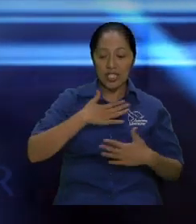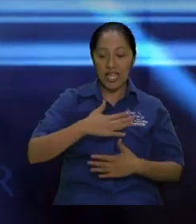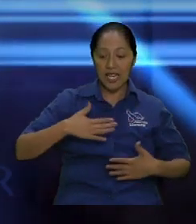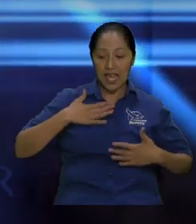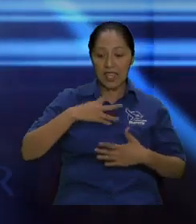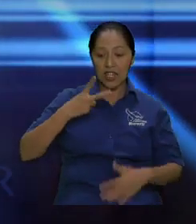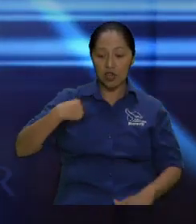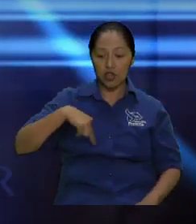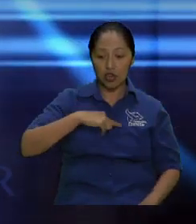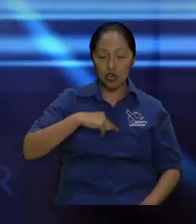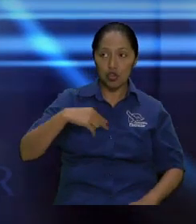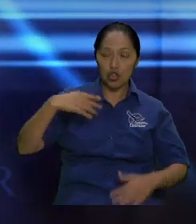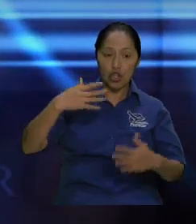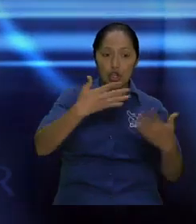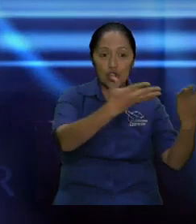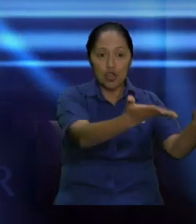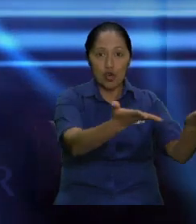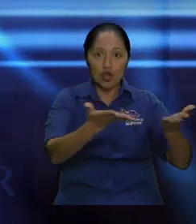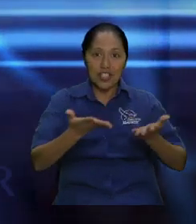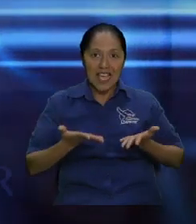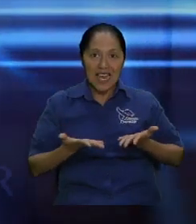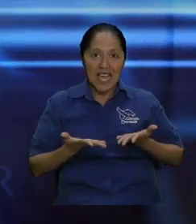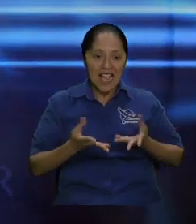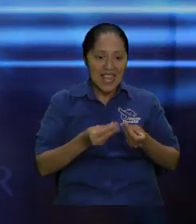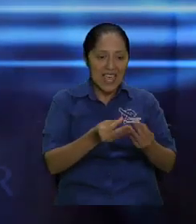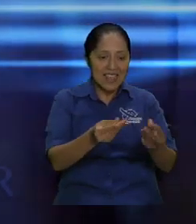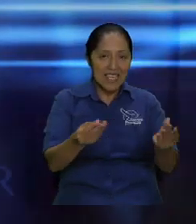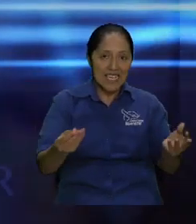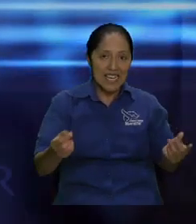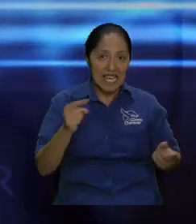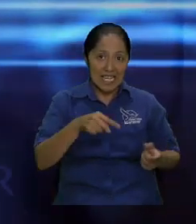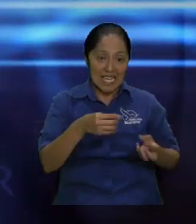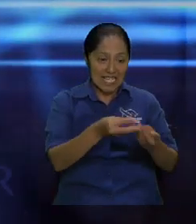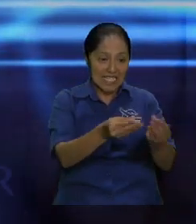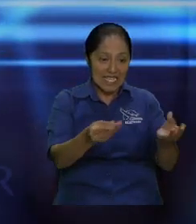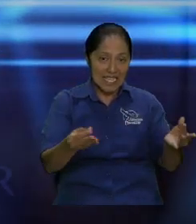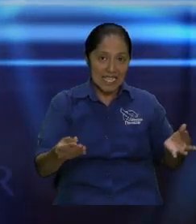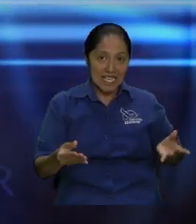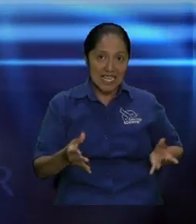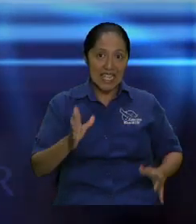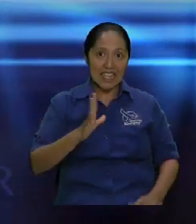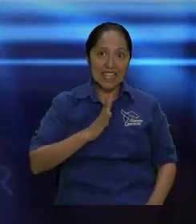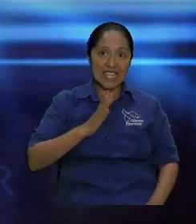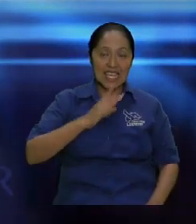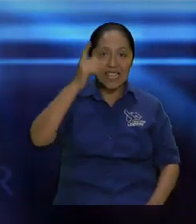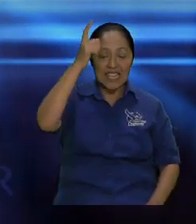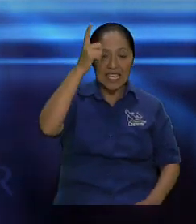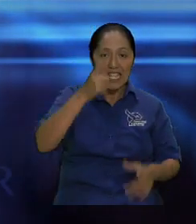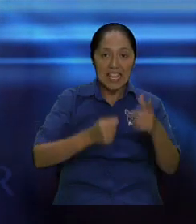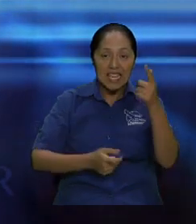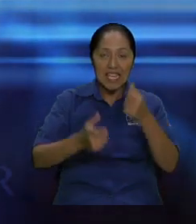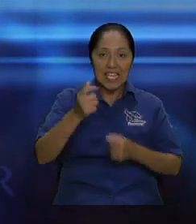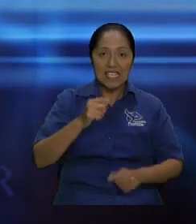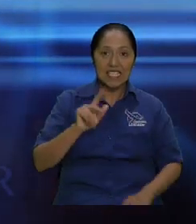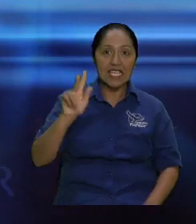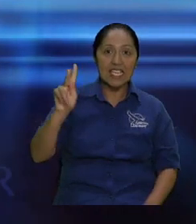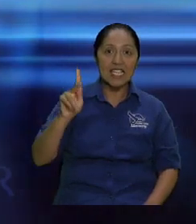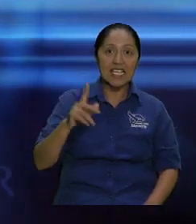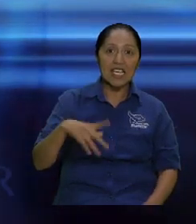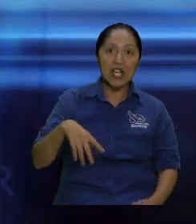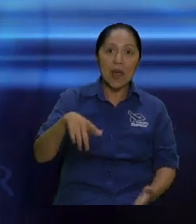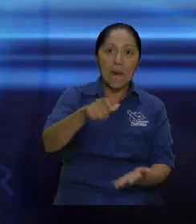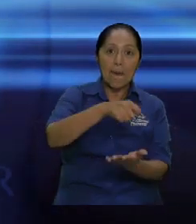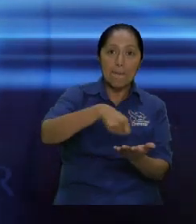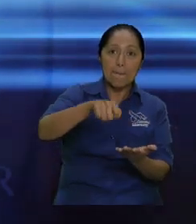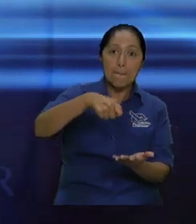es una tierra que emana leche y miel entonces lo que quiere decir es que aquí hay una consecuencia también porque